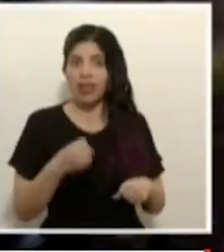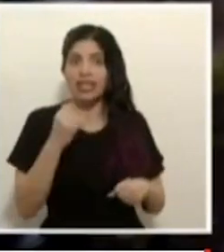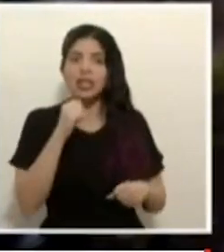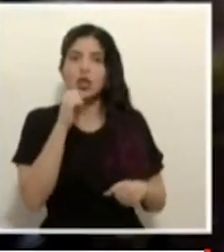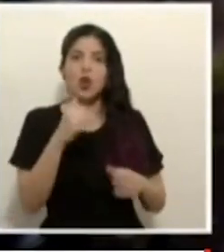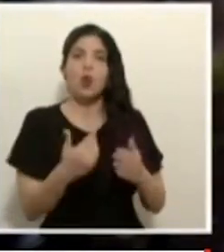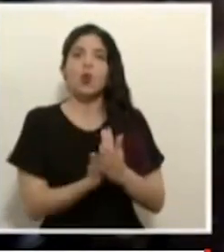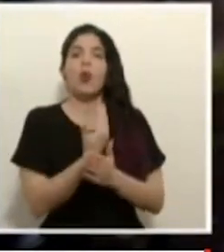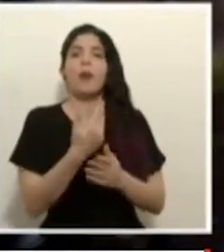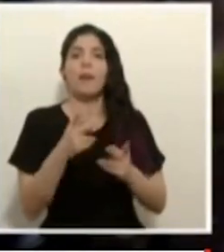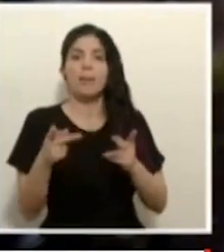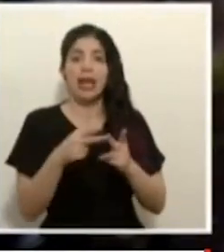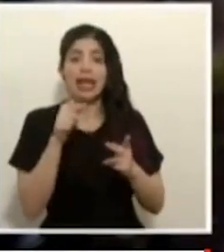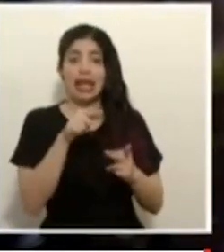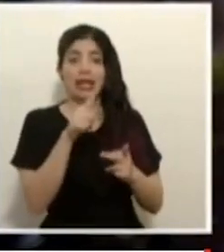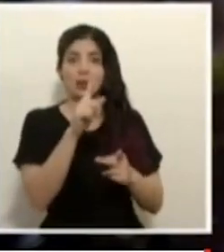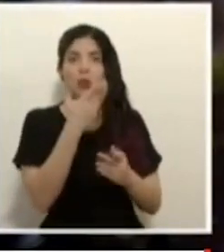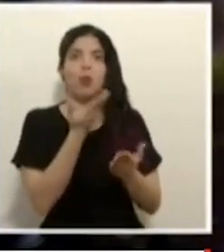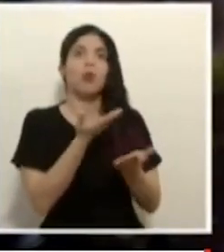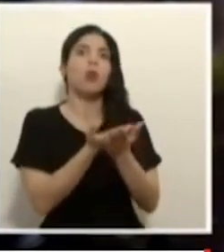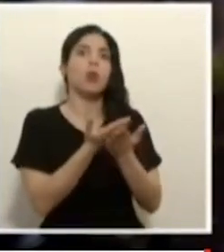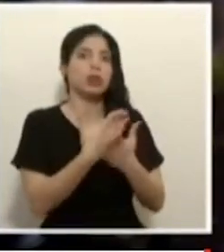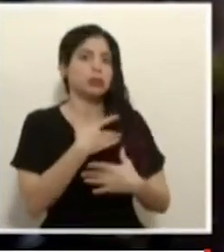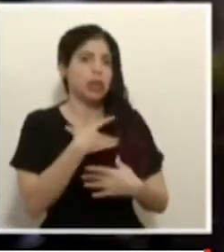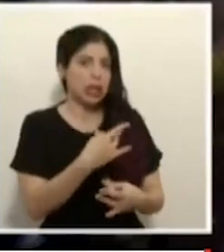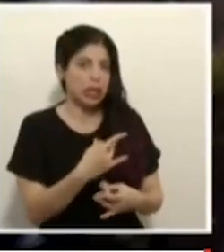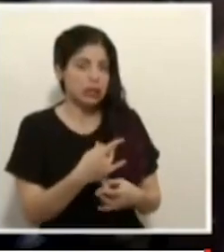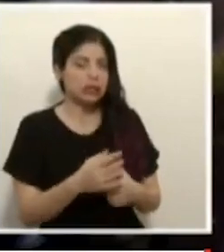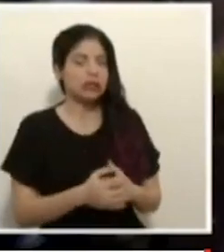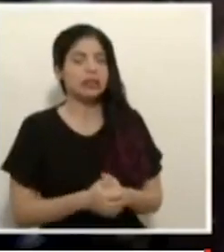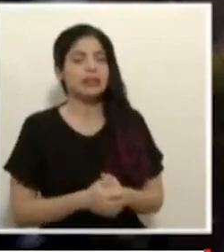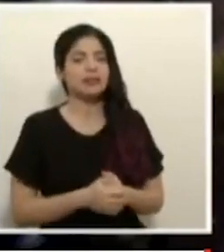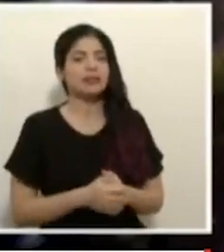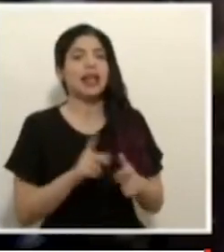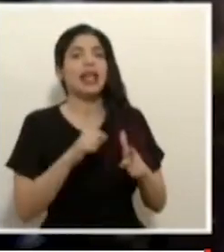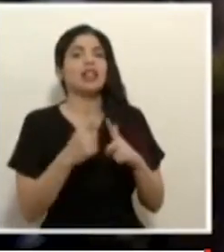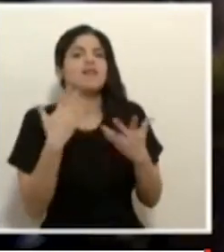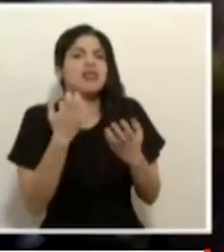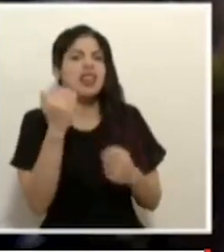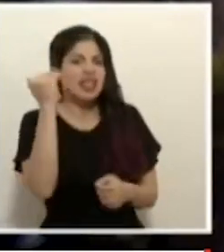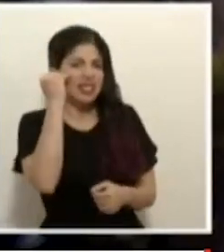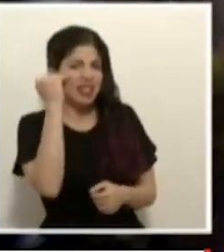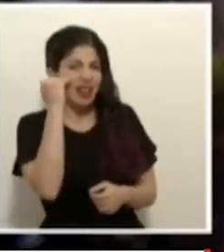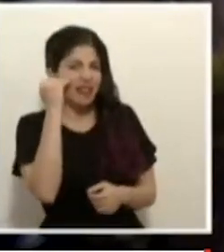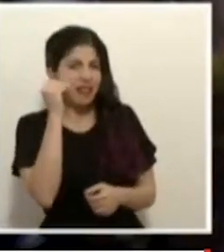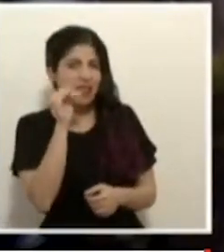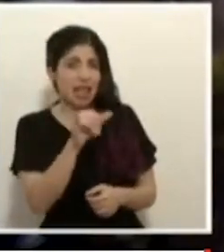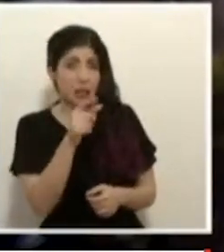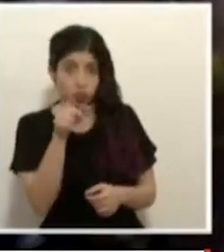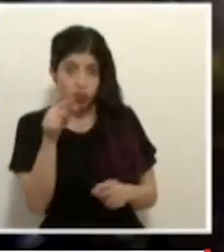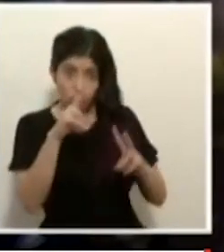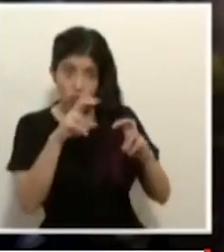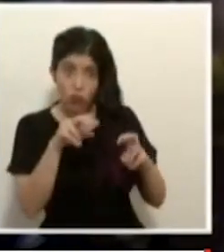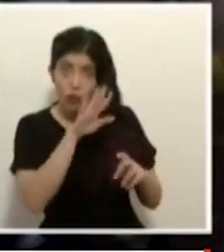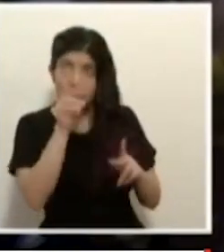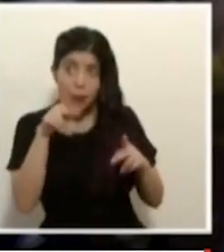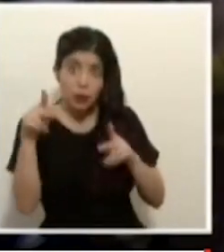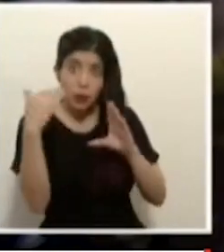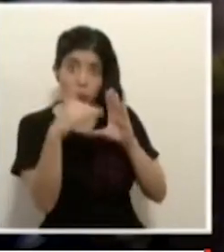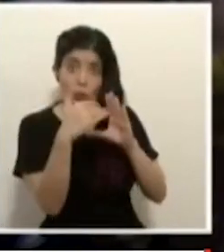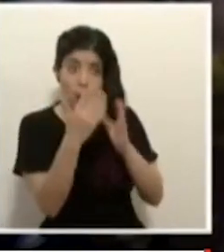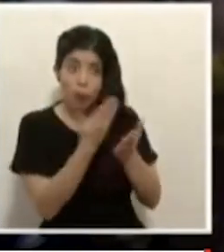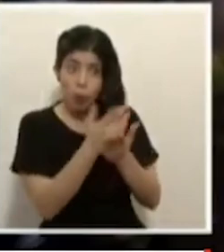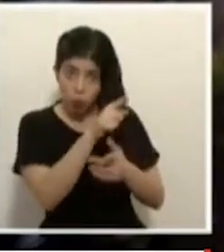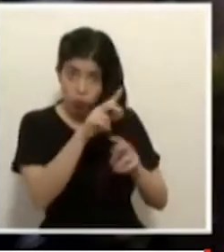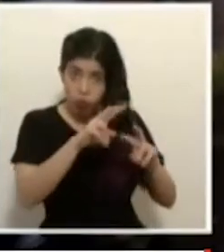entonces a mí me parece que esa es una propuesta interesante entonces quisiéramos saber bueno eso si se revisan si se pueden tomar